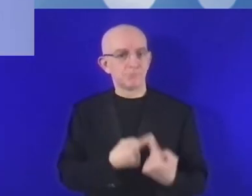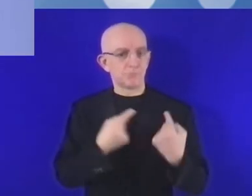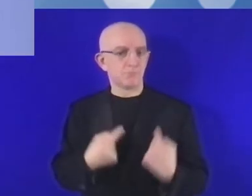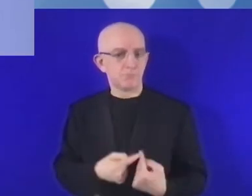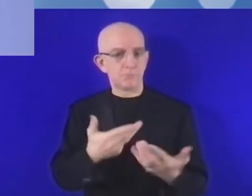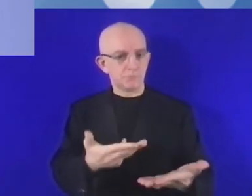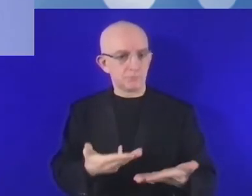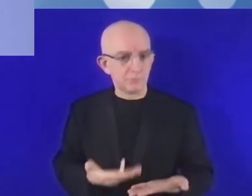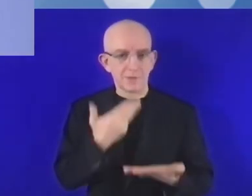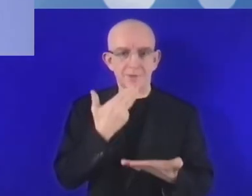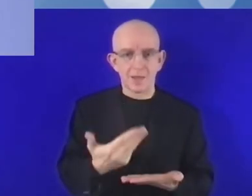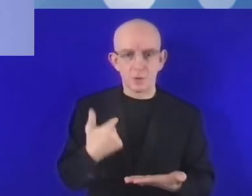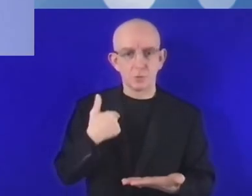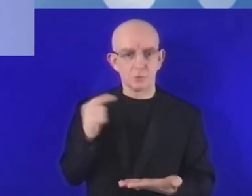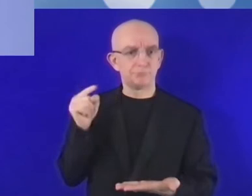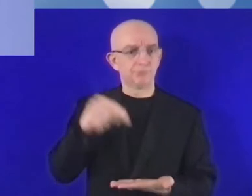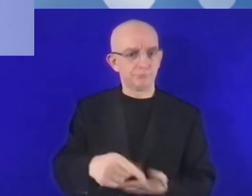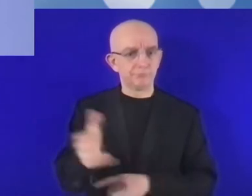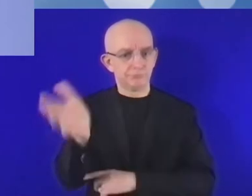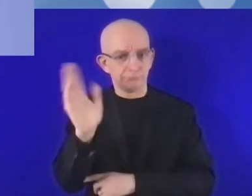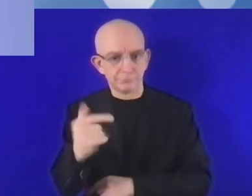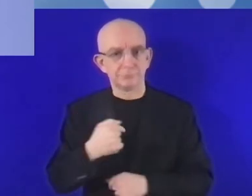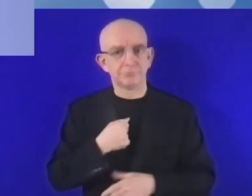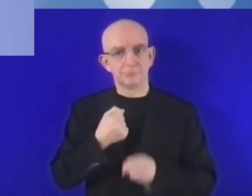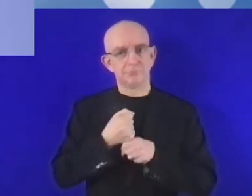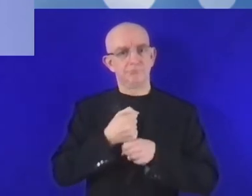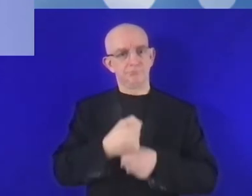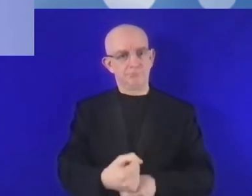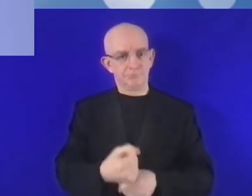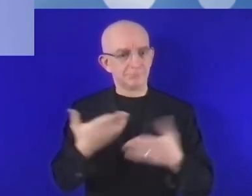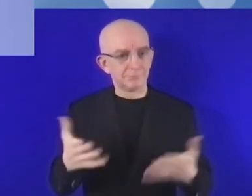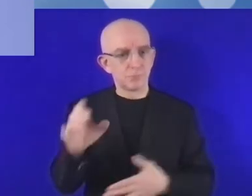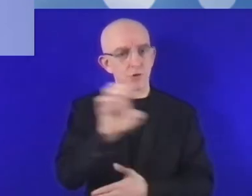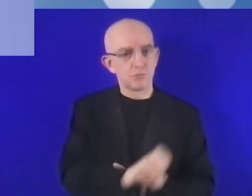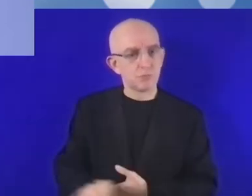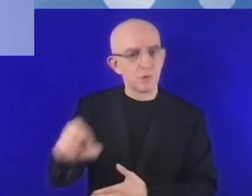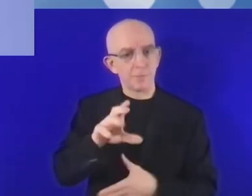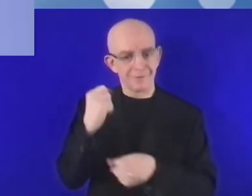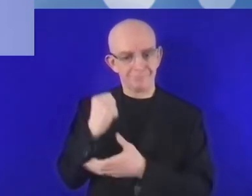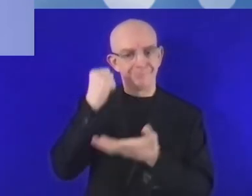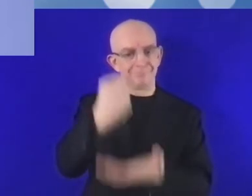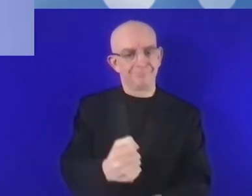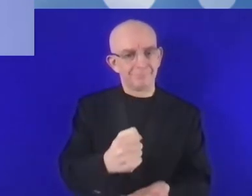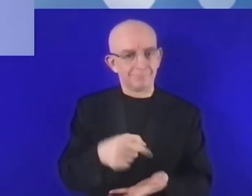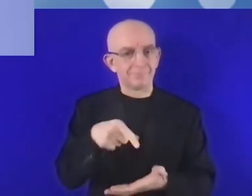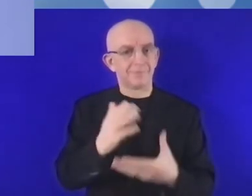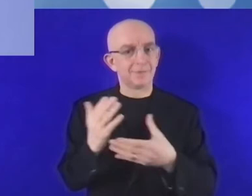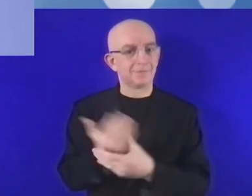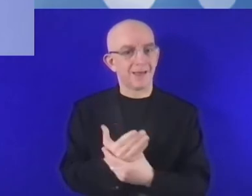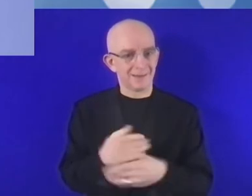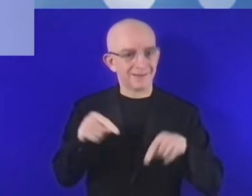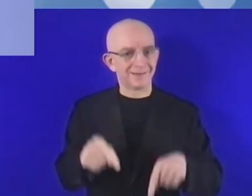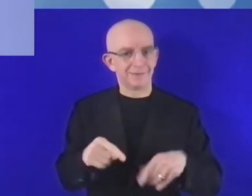los organizadores de este foro por invitarme a participar en este foro. Es un gran placer poder representar aquí al Banco Europeo de